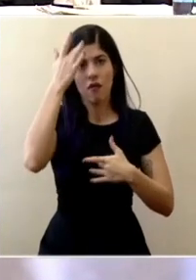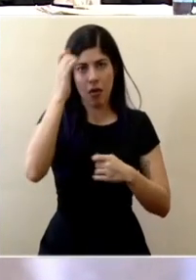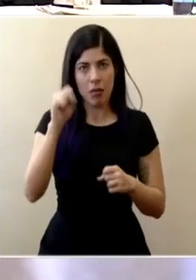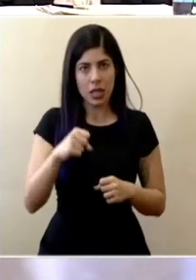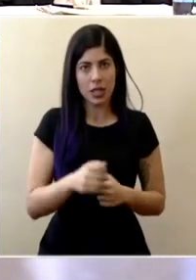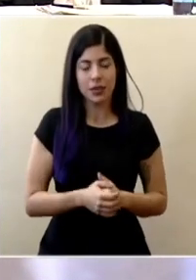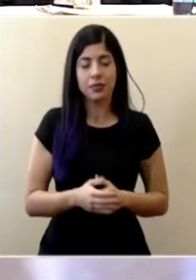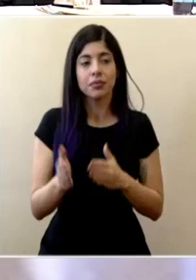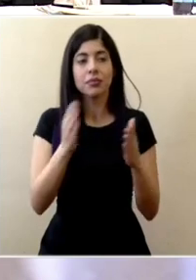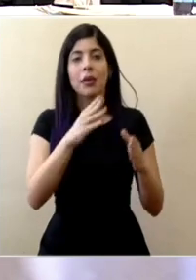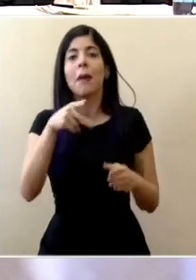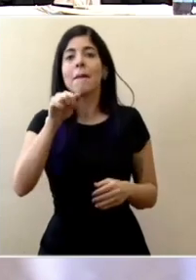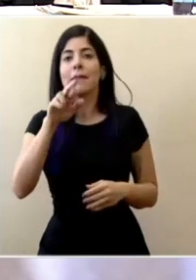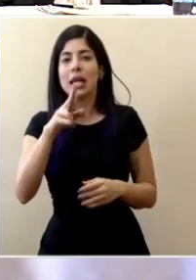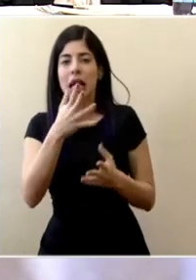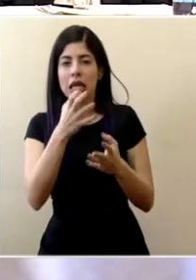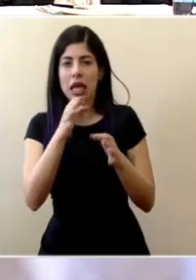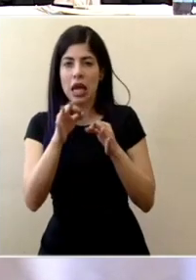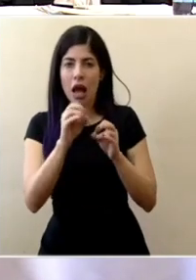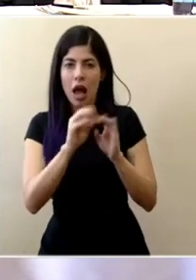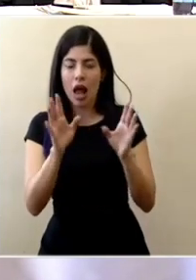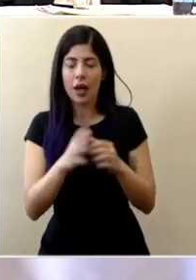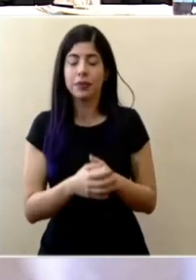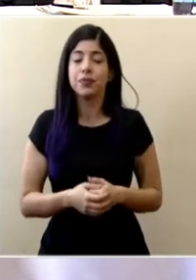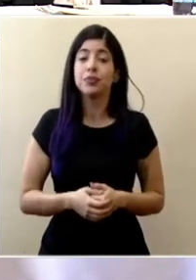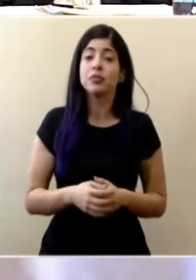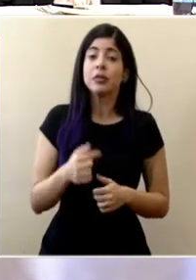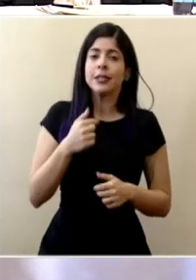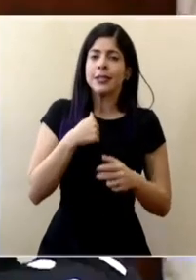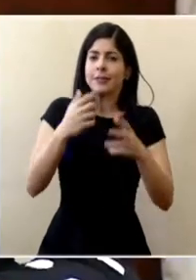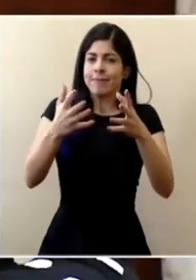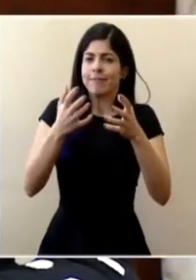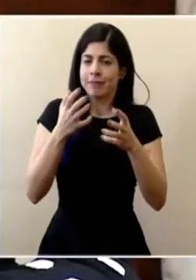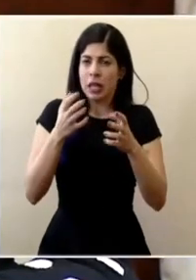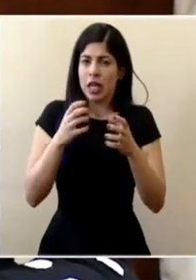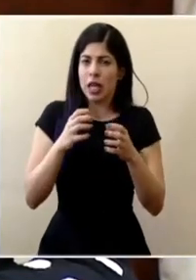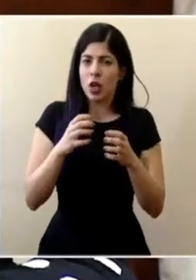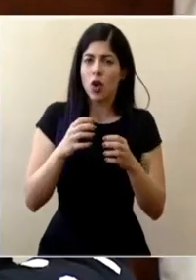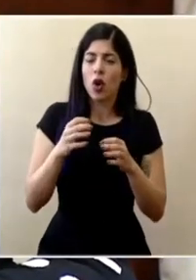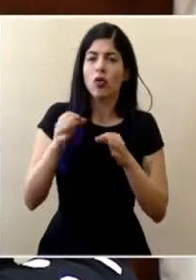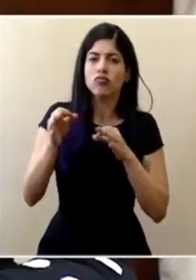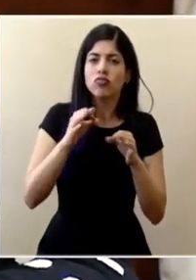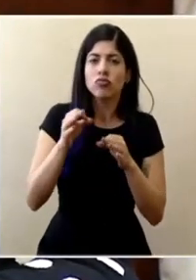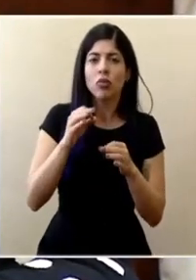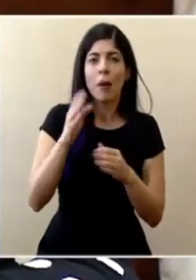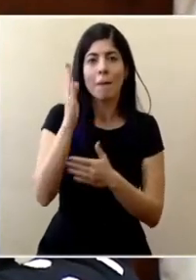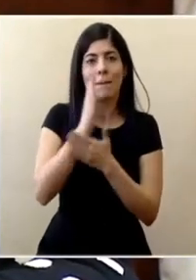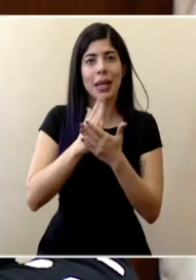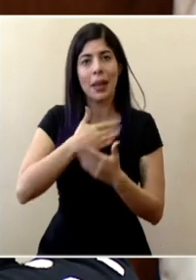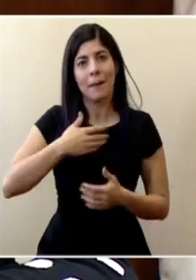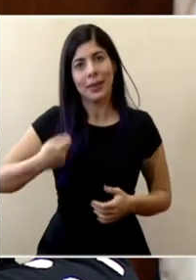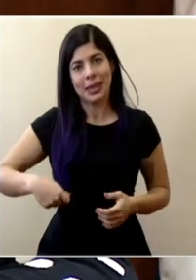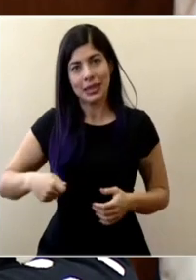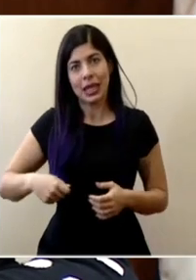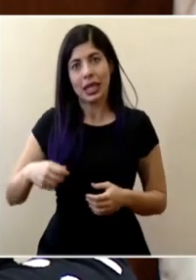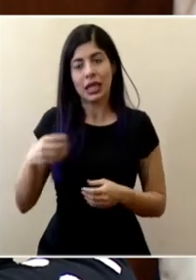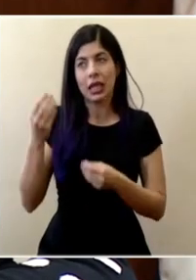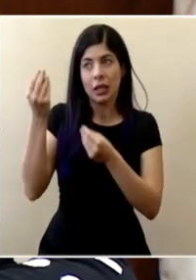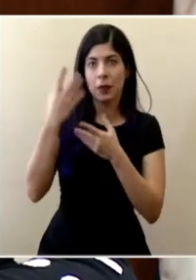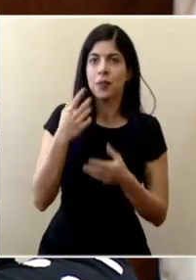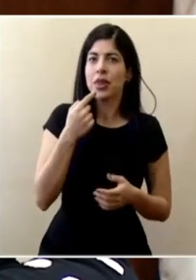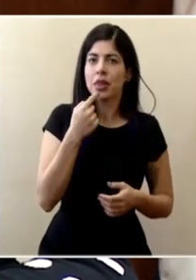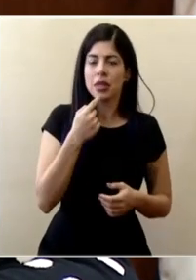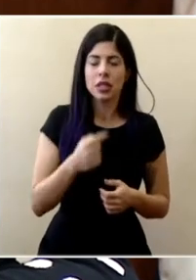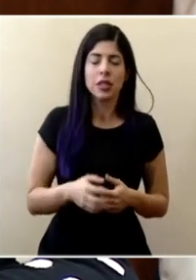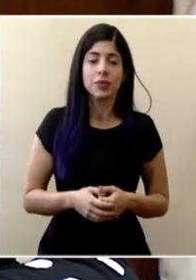una aclaración sobre lo dicho en realidad lo que quisiera hacer es compartir un mensaje al señor presidente que me indica lo